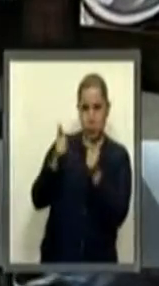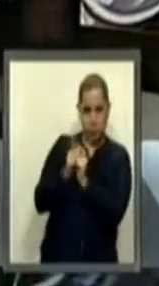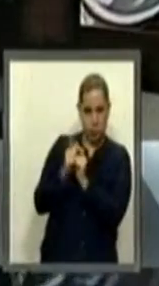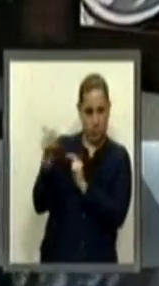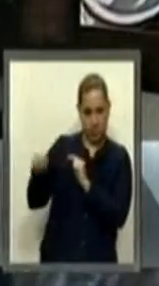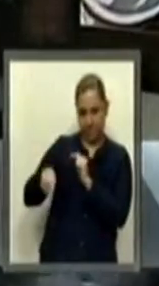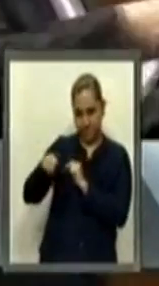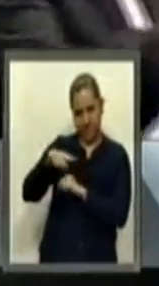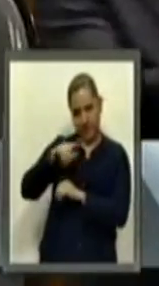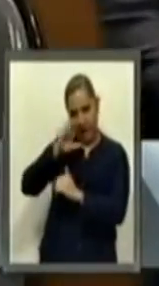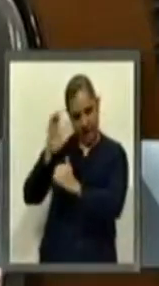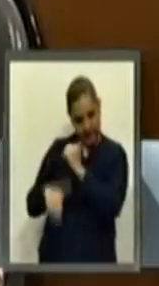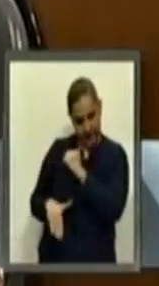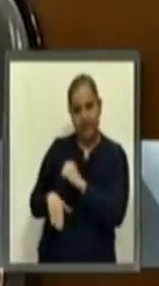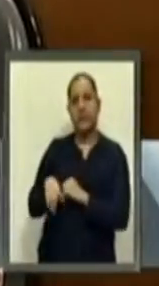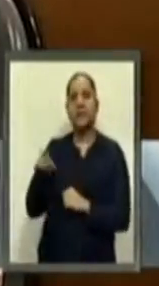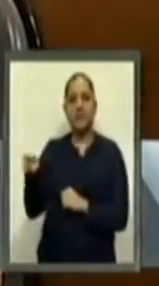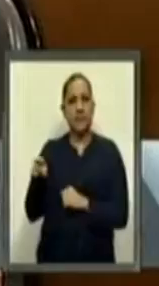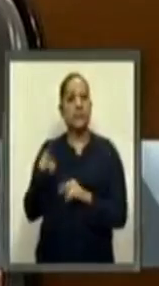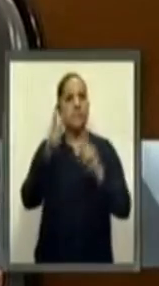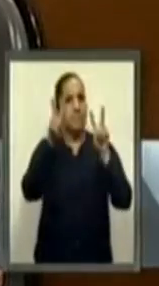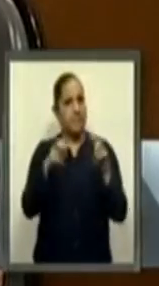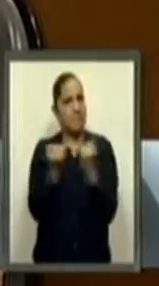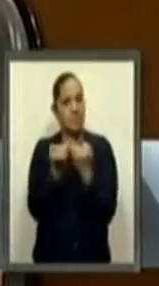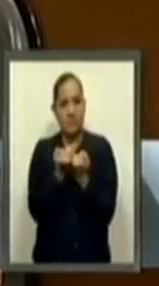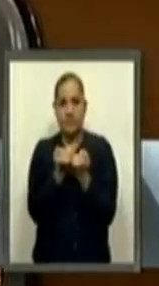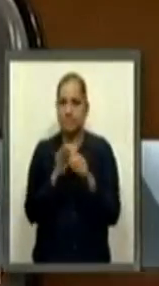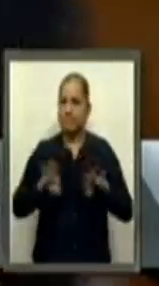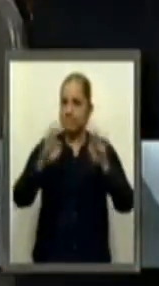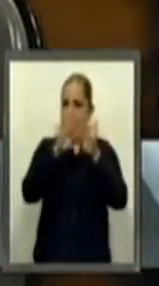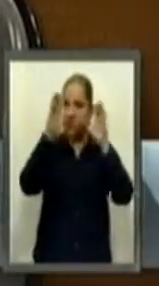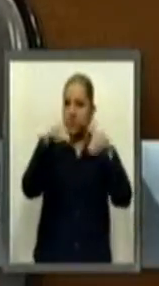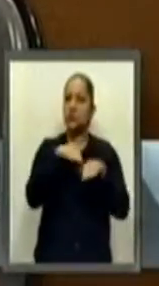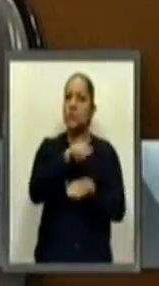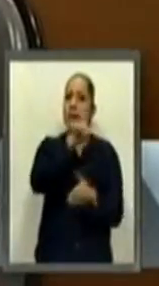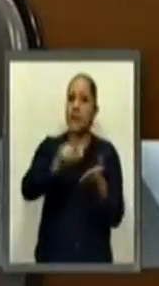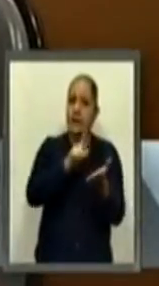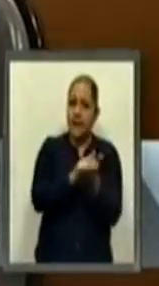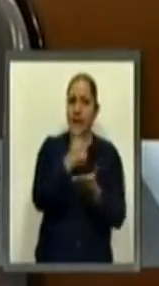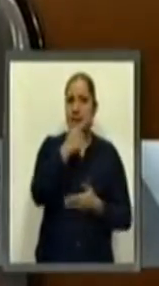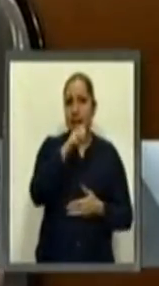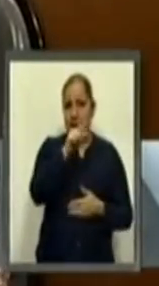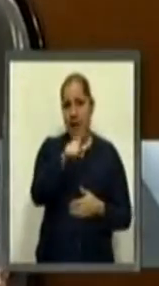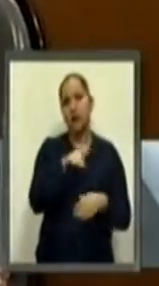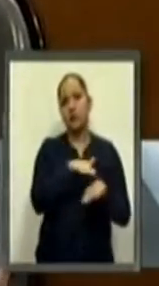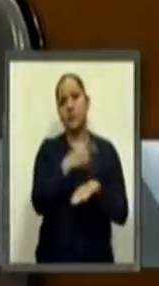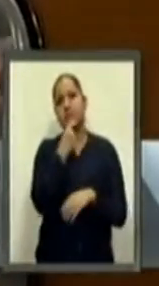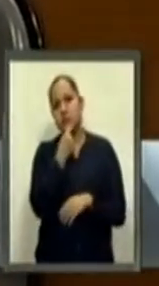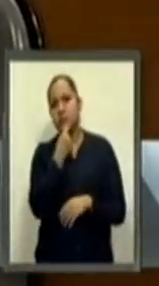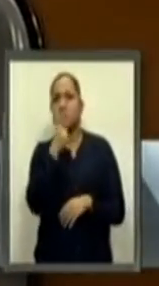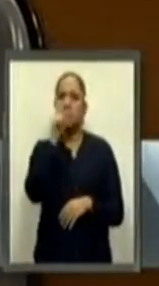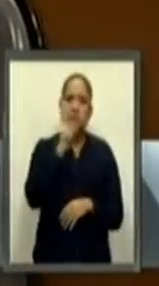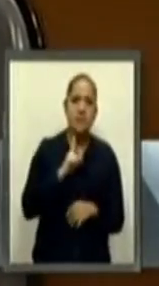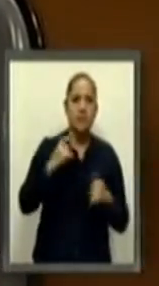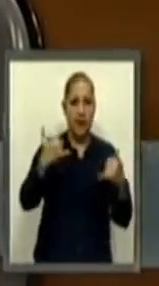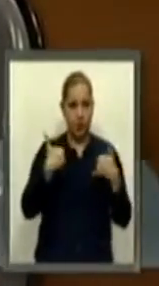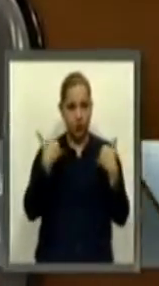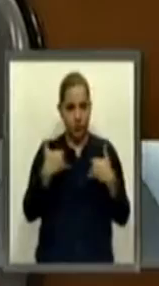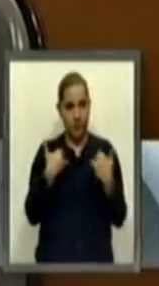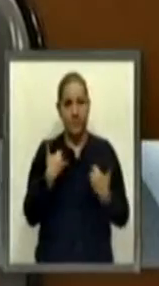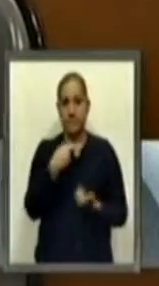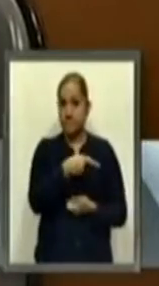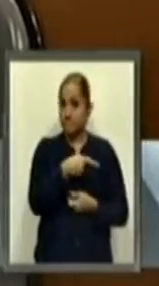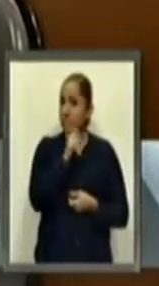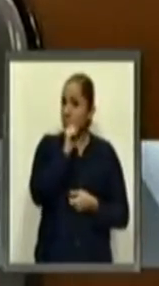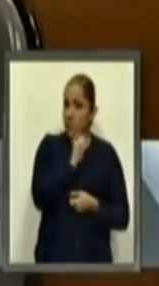referente a la Ley General de Niñas, Niños y Adolescentes. Y uno de los debates más importantes que dimos tenía que ver con